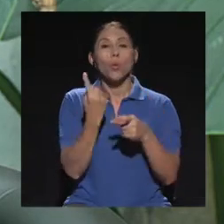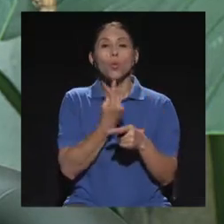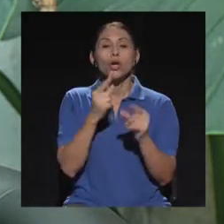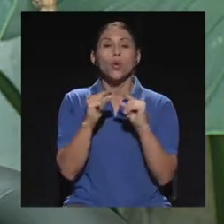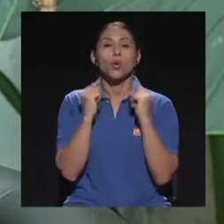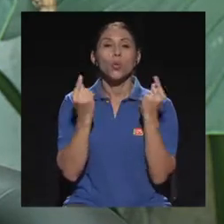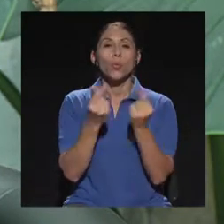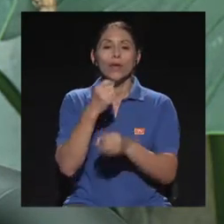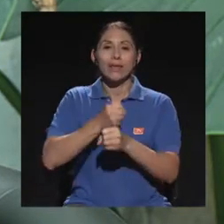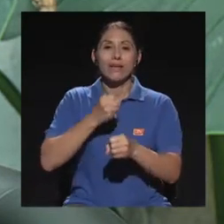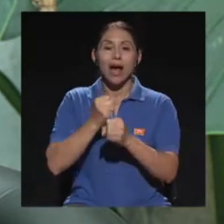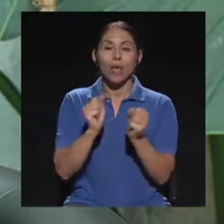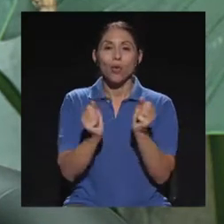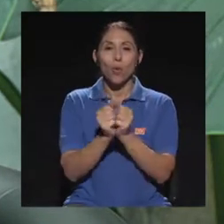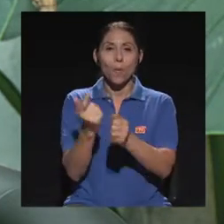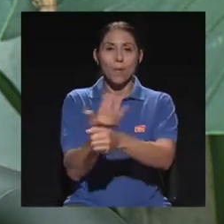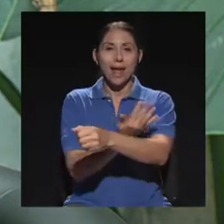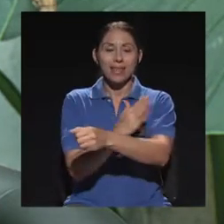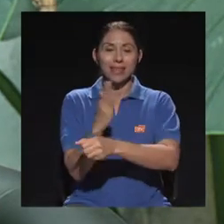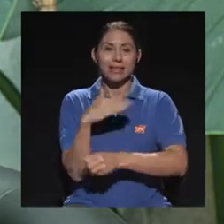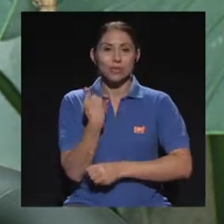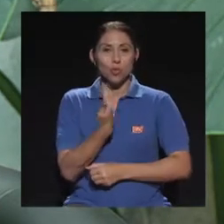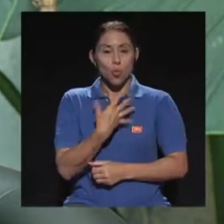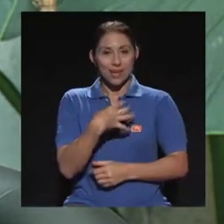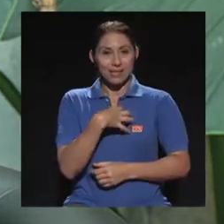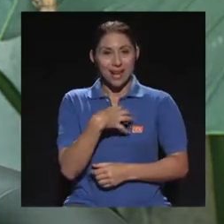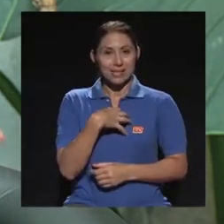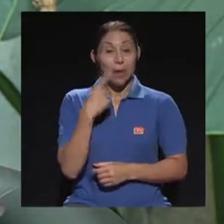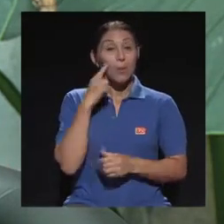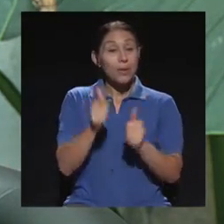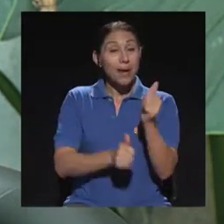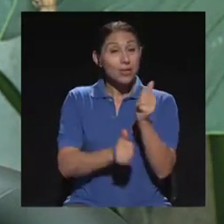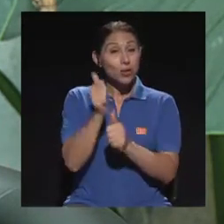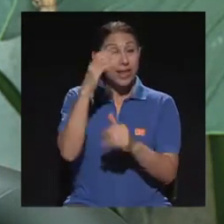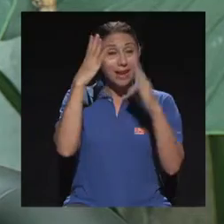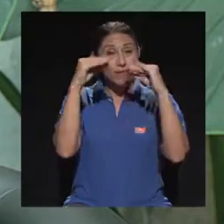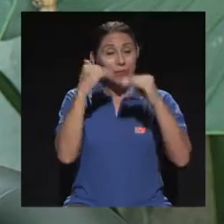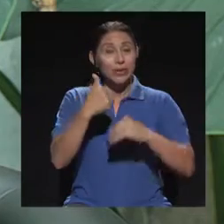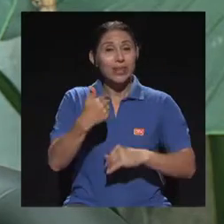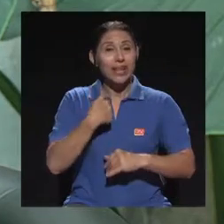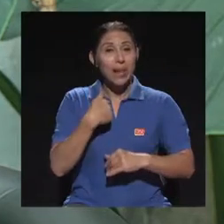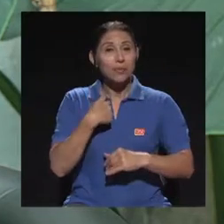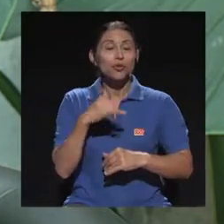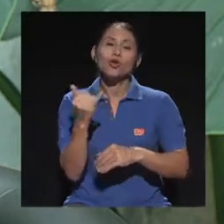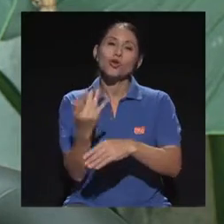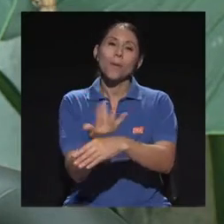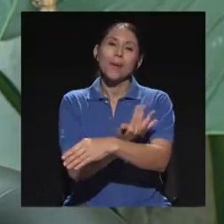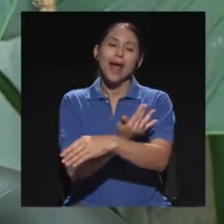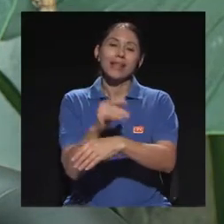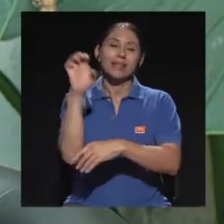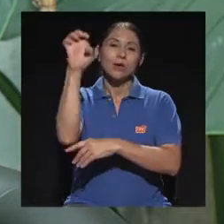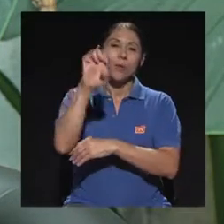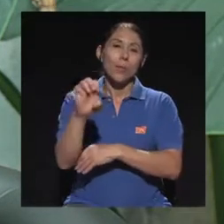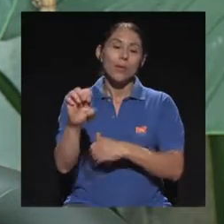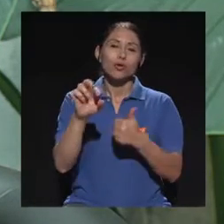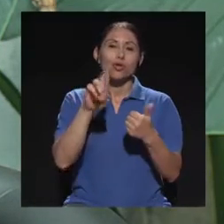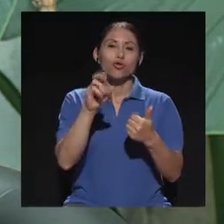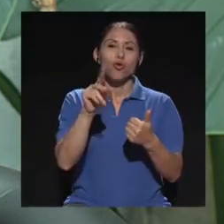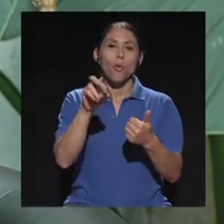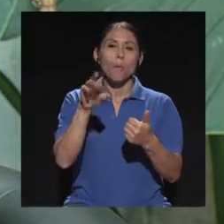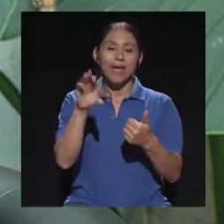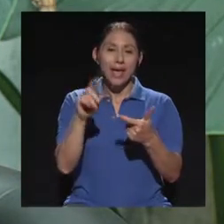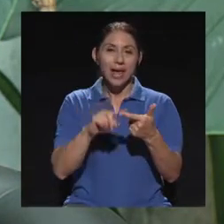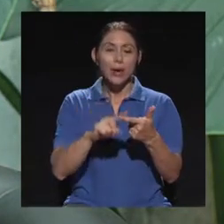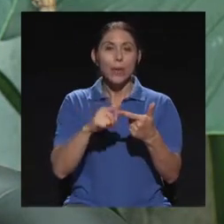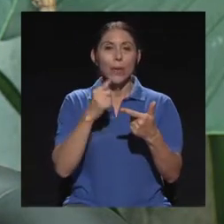trabajado con plantas nuestras. ¿Verdad? Porque la mayoría de la información que nosotros tenemos son plantas europeas. El romero